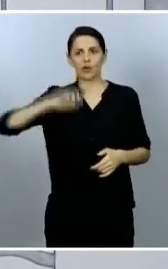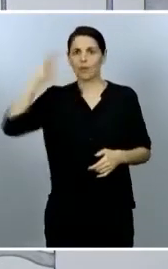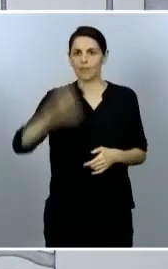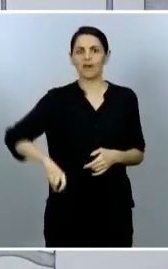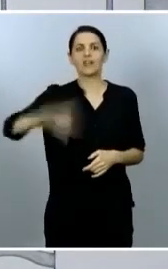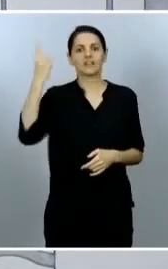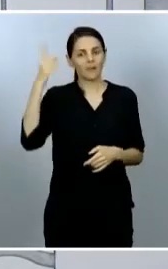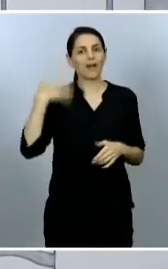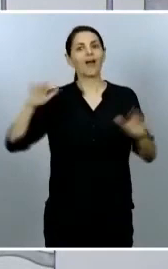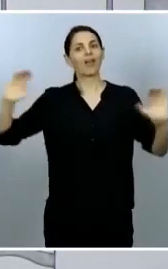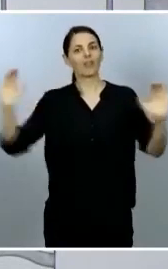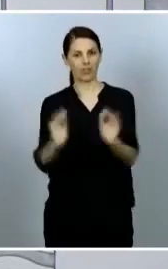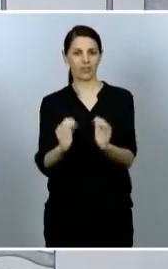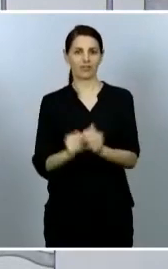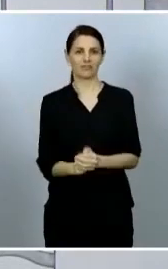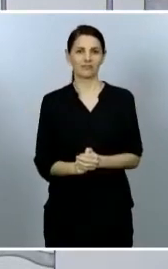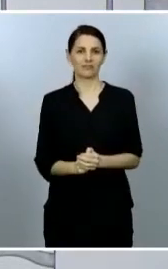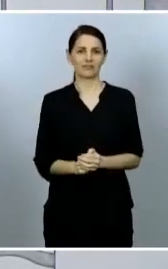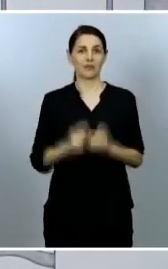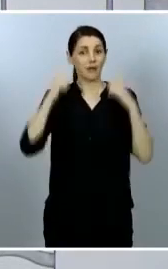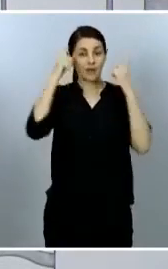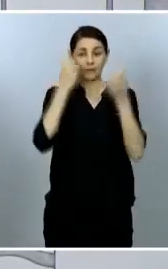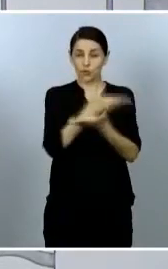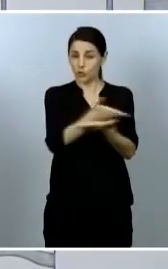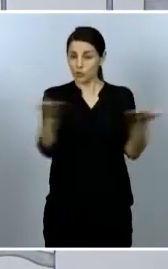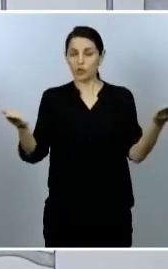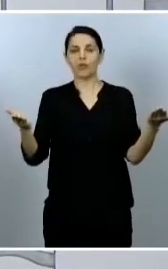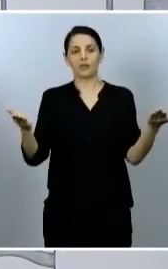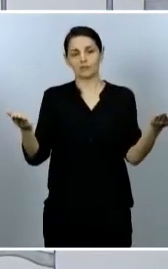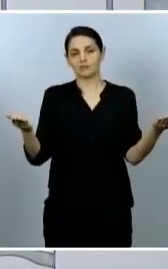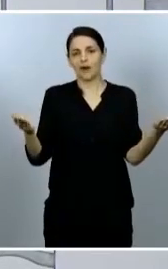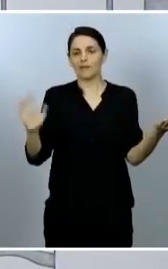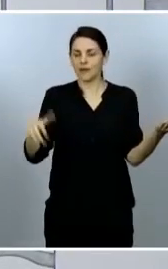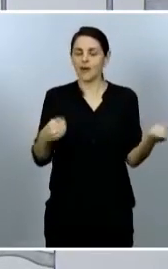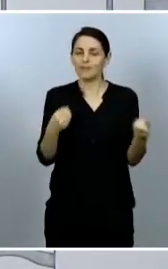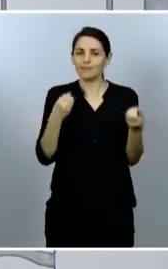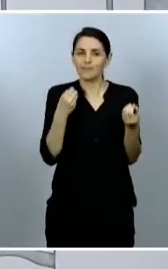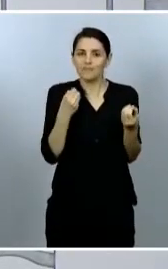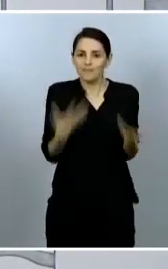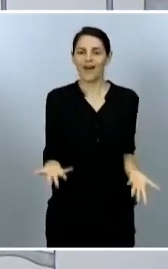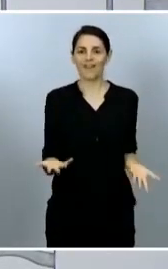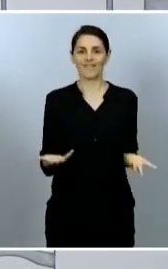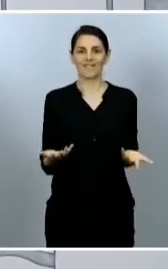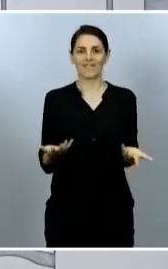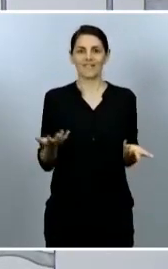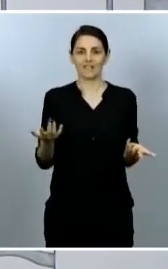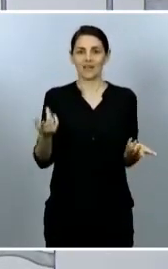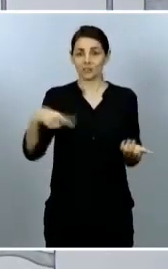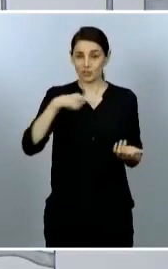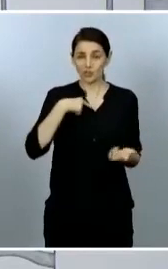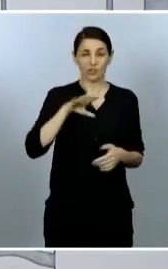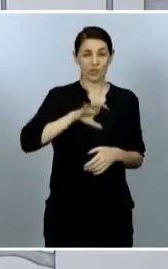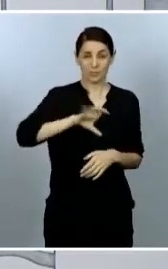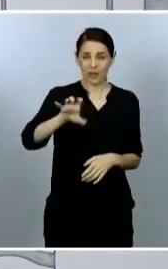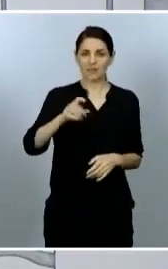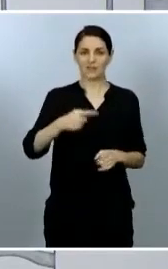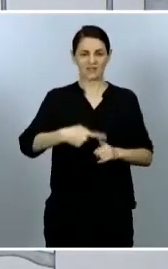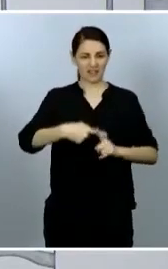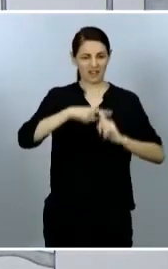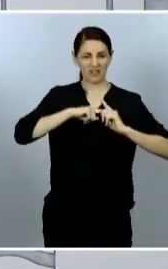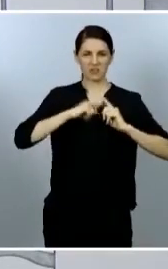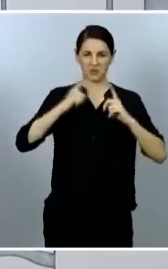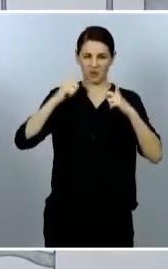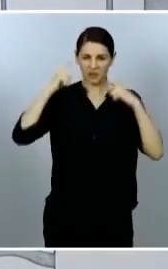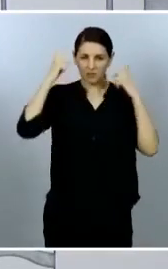pena y somos un gran país que, con disciplina, con sacrificio y con esfuerzo, nos ha permitido mantener a raya